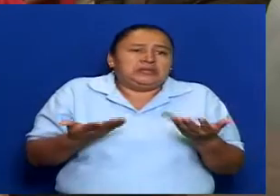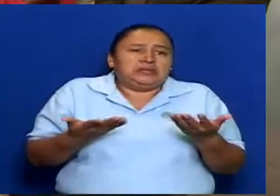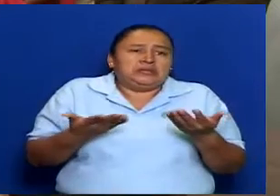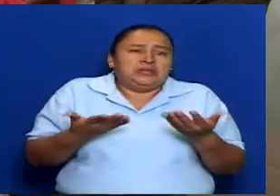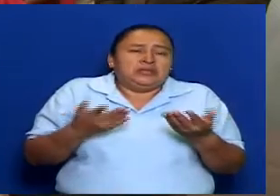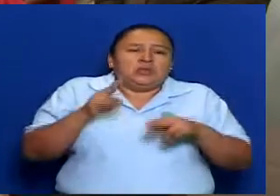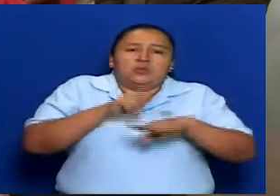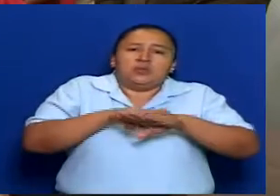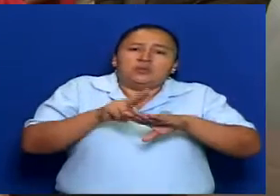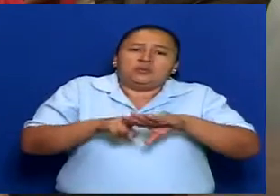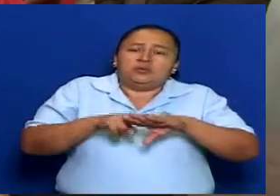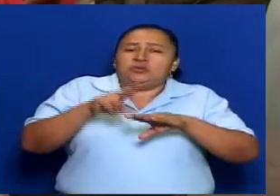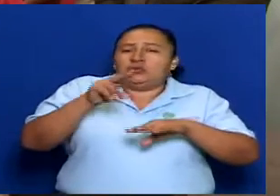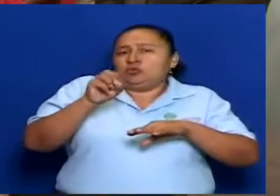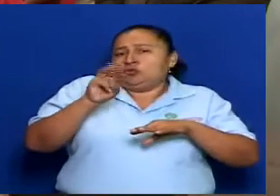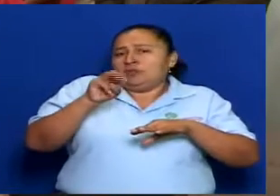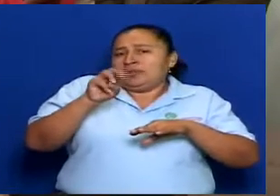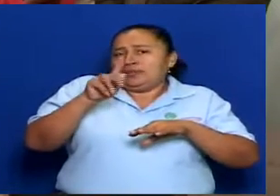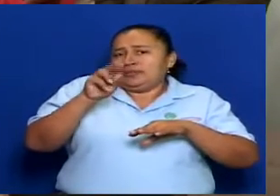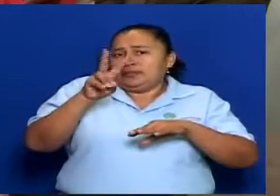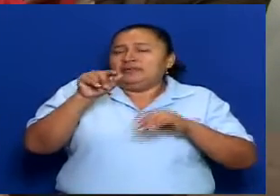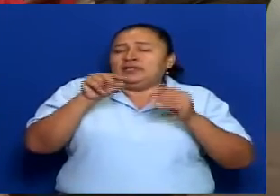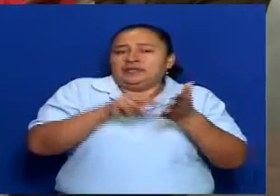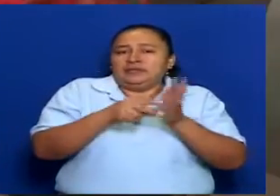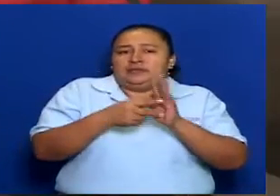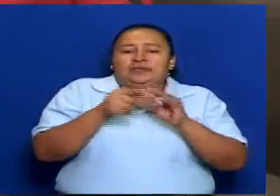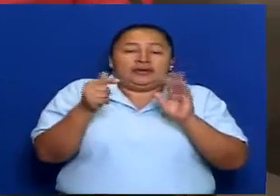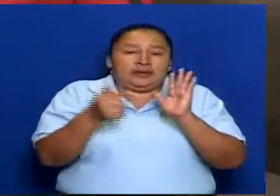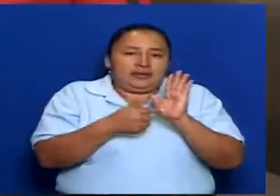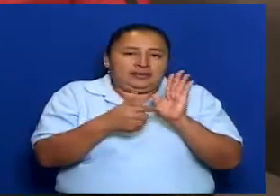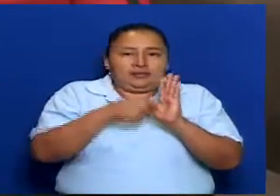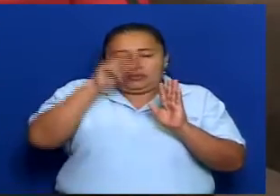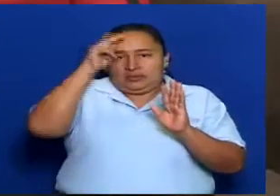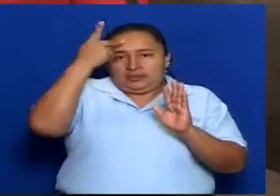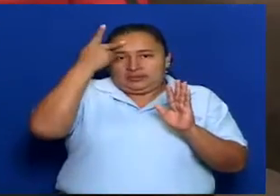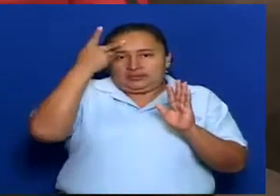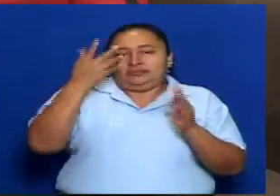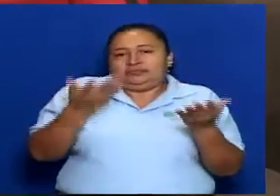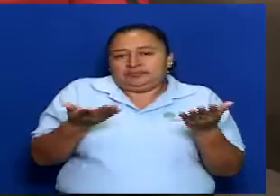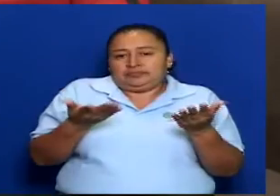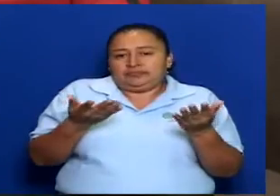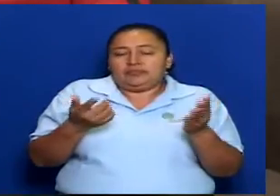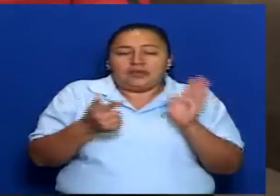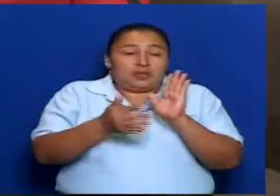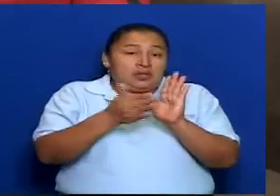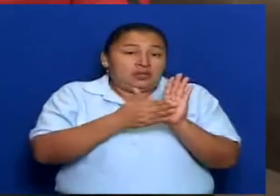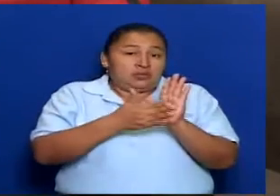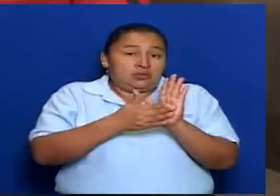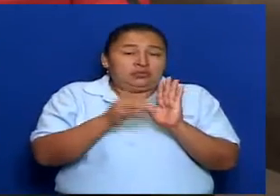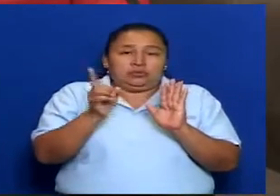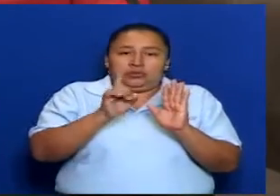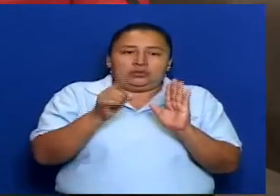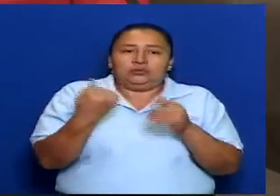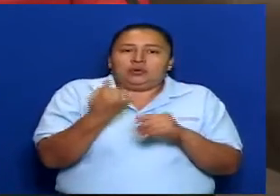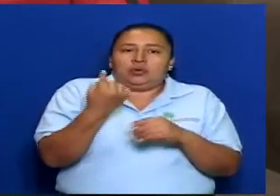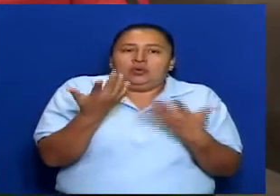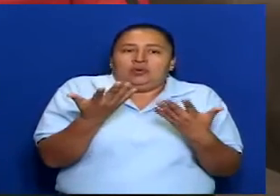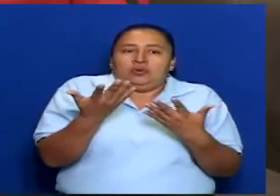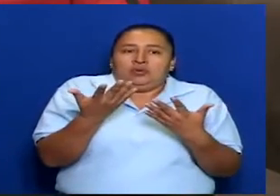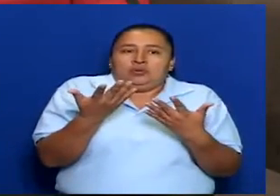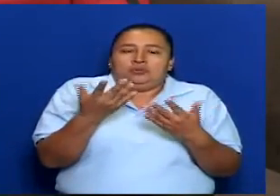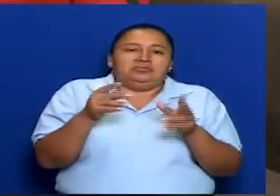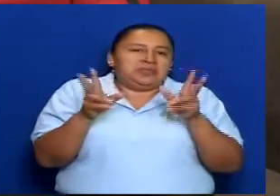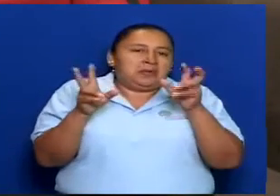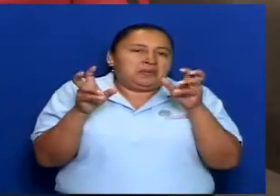normativa, pues, de lo que eso significa. Porque esto no es enmarcado únicamente del